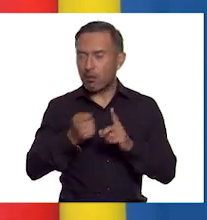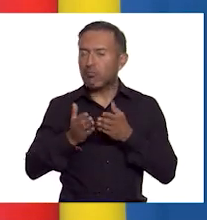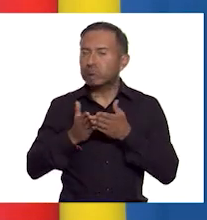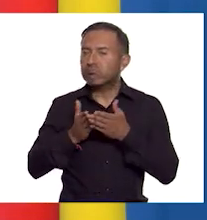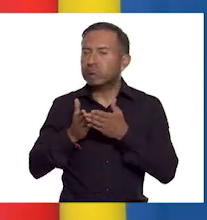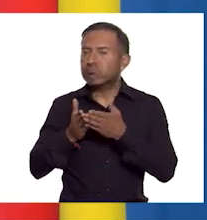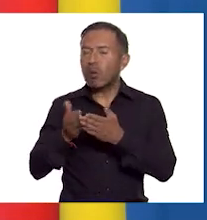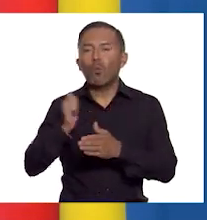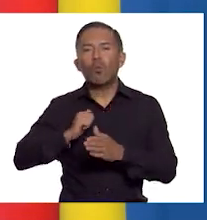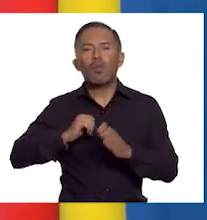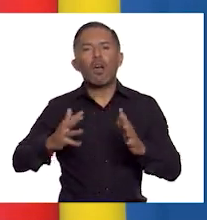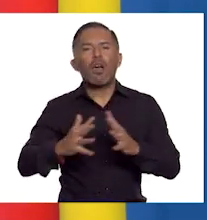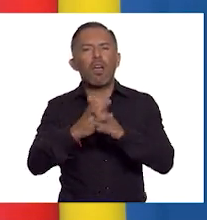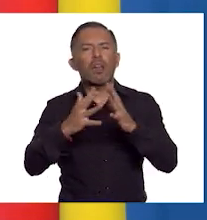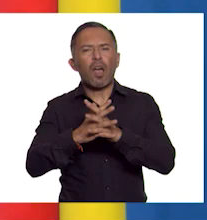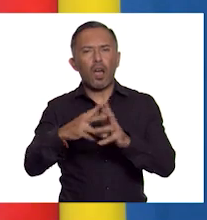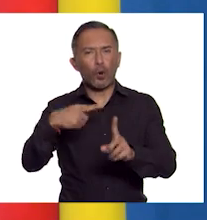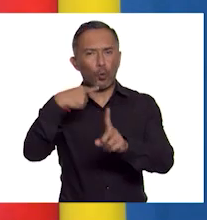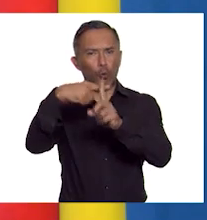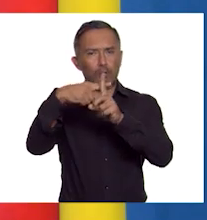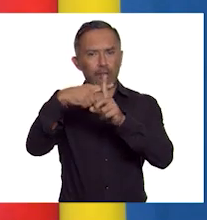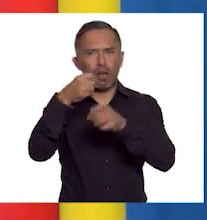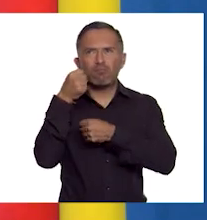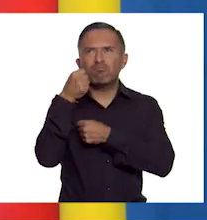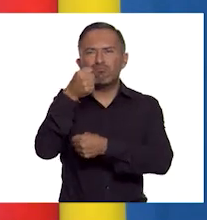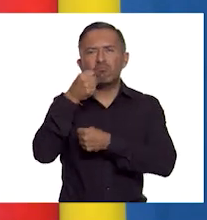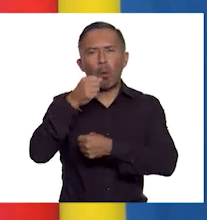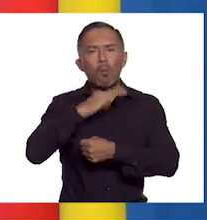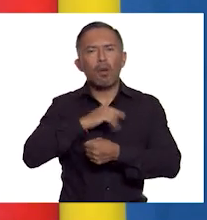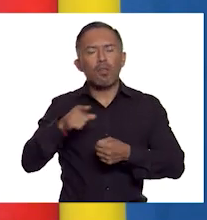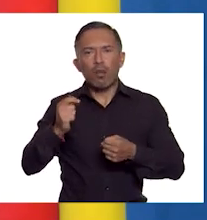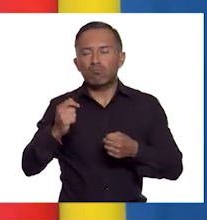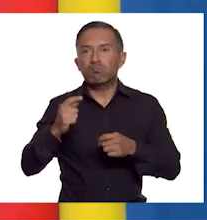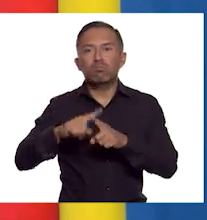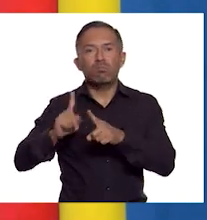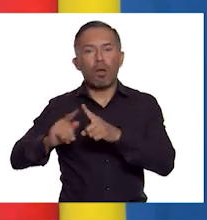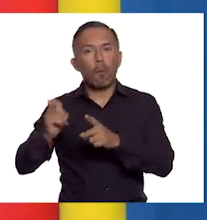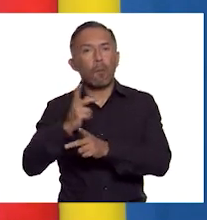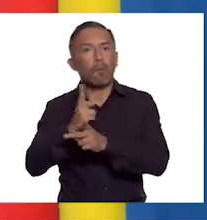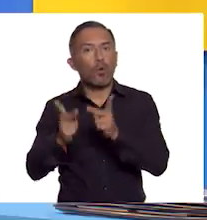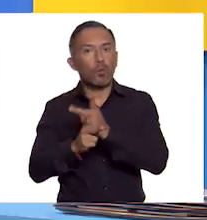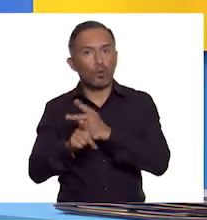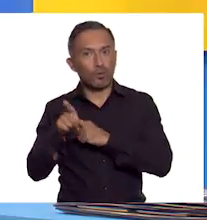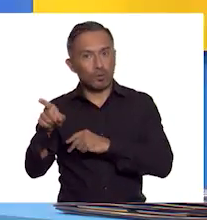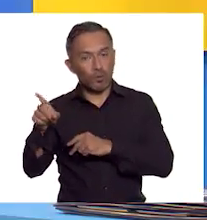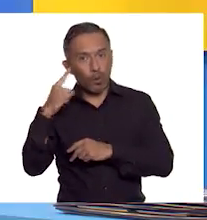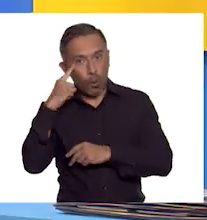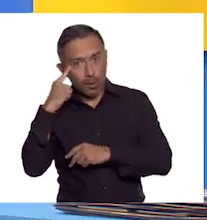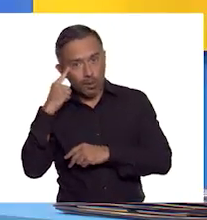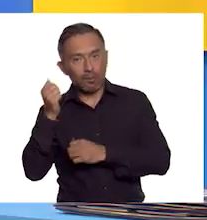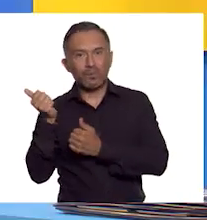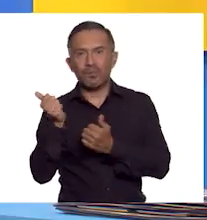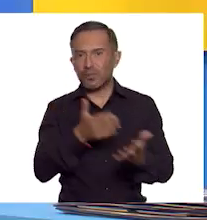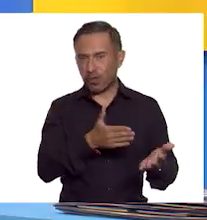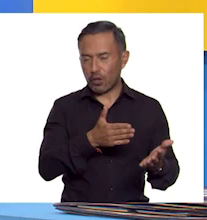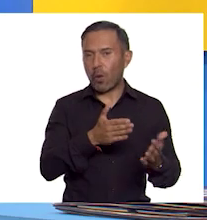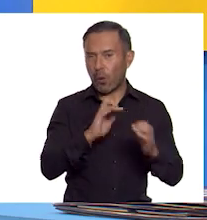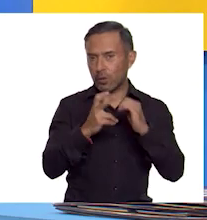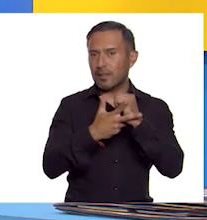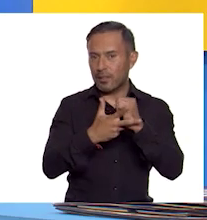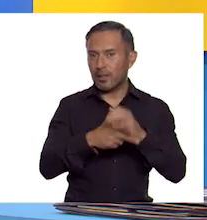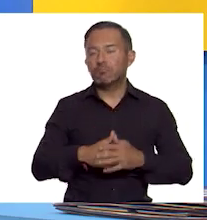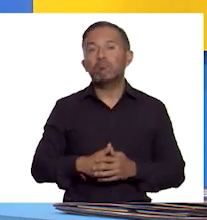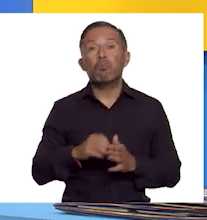la conexión de diversas rutas comerciales que transportaban productos de Oriente a Occidente. ¡Como la Ruta de